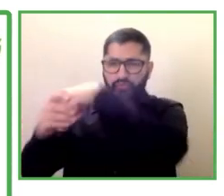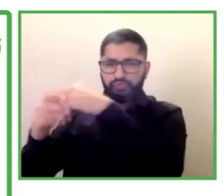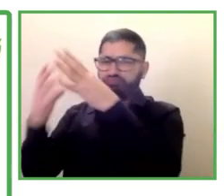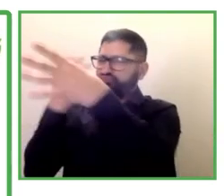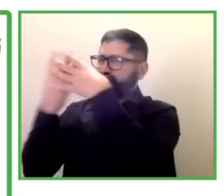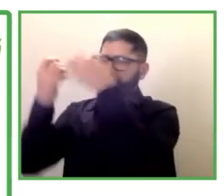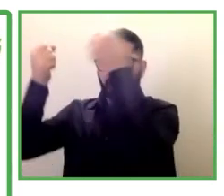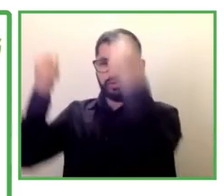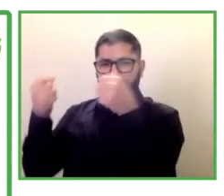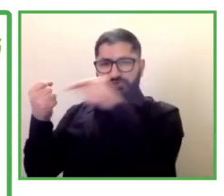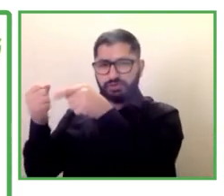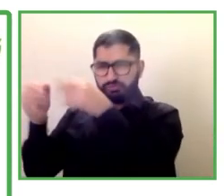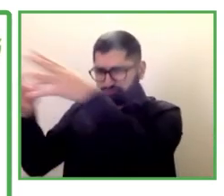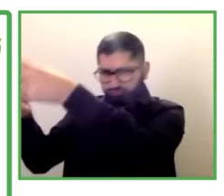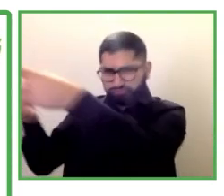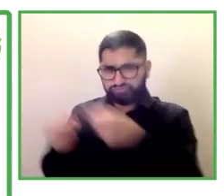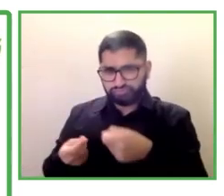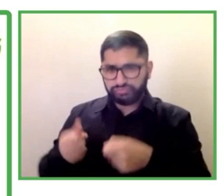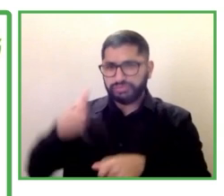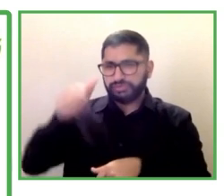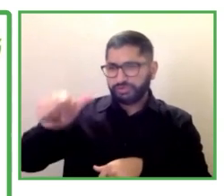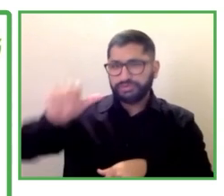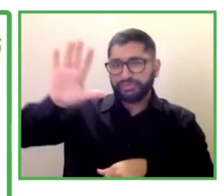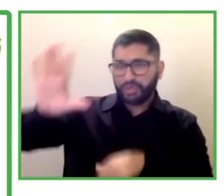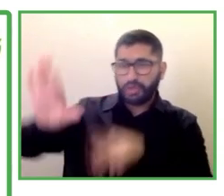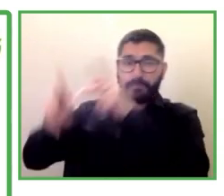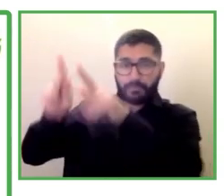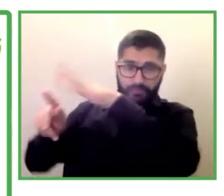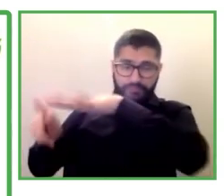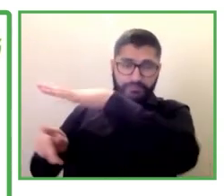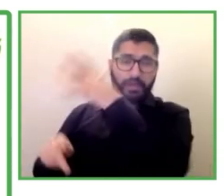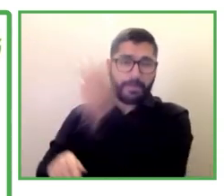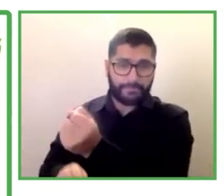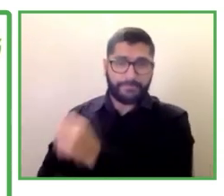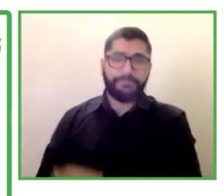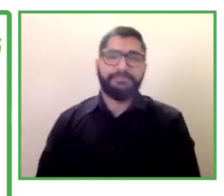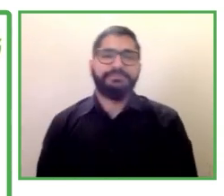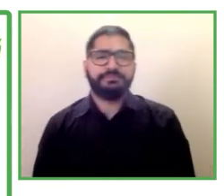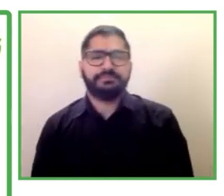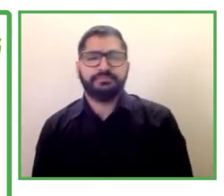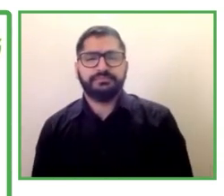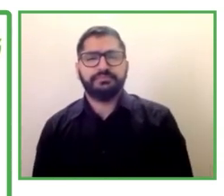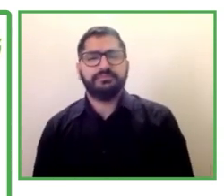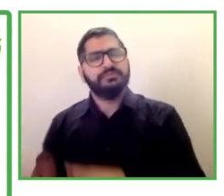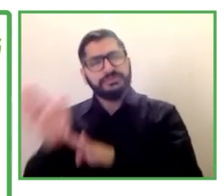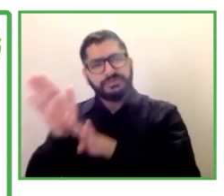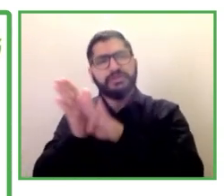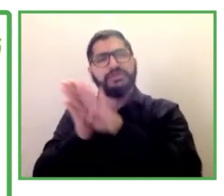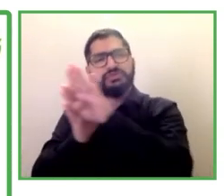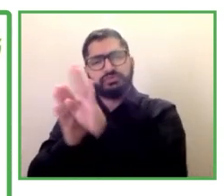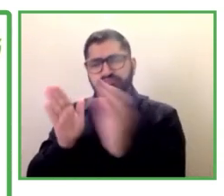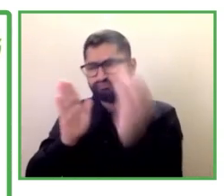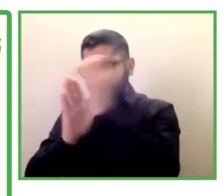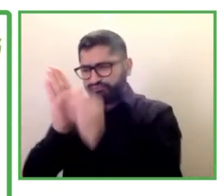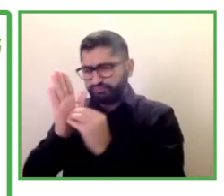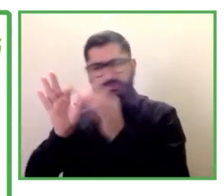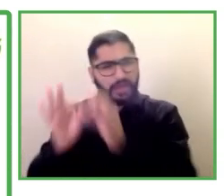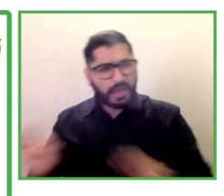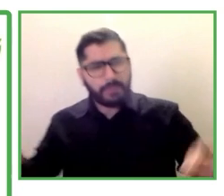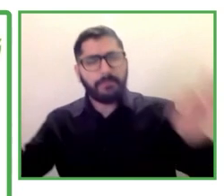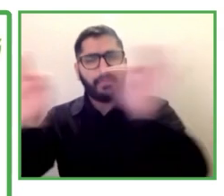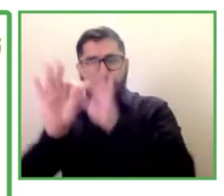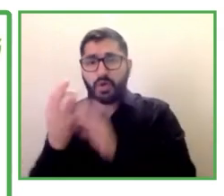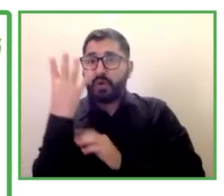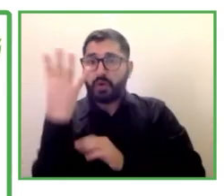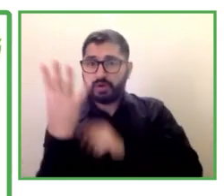quizás el dato más relevante, desde luego, es que cuatro personas que terminaron el cumplimiento de su sentencia, de su